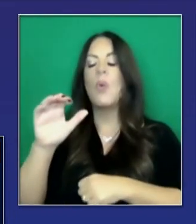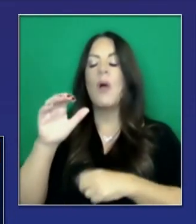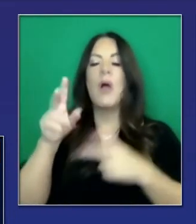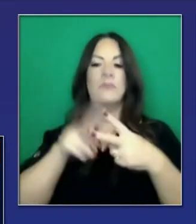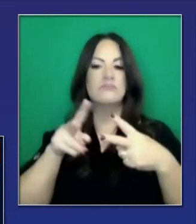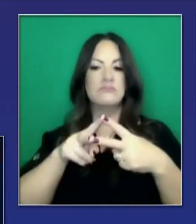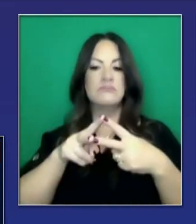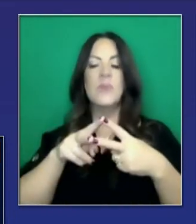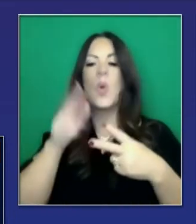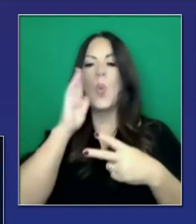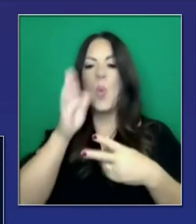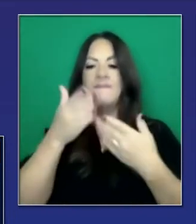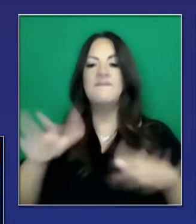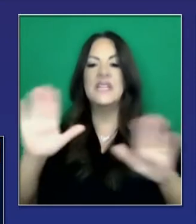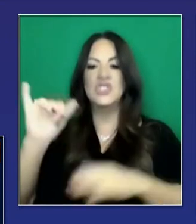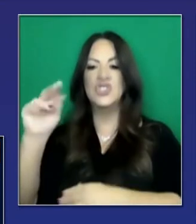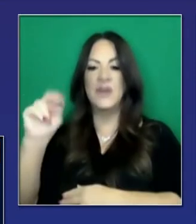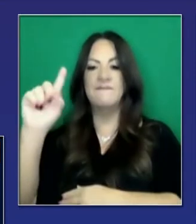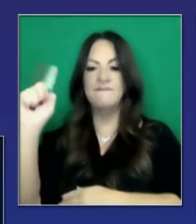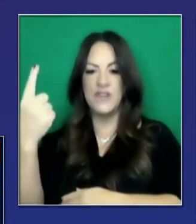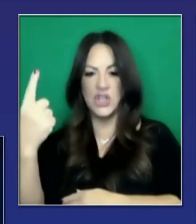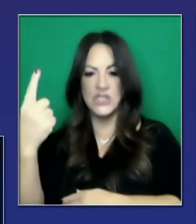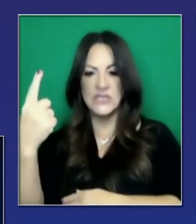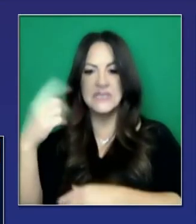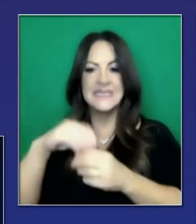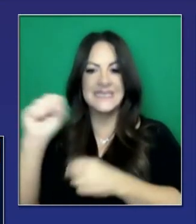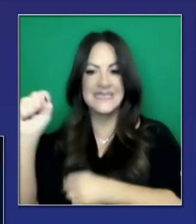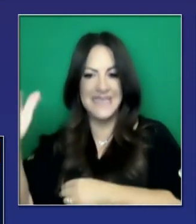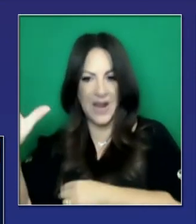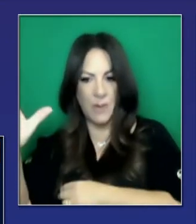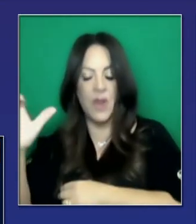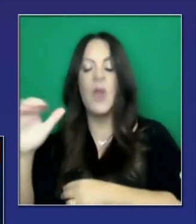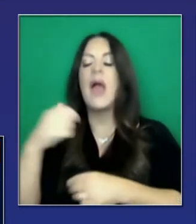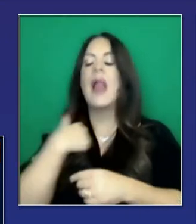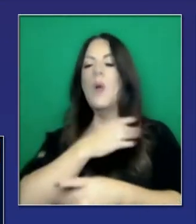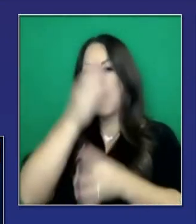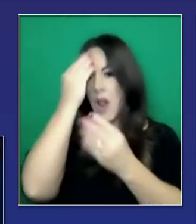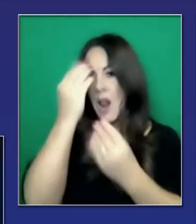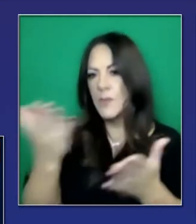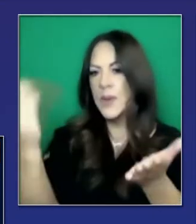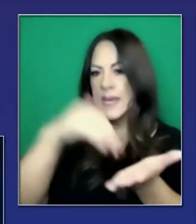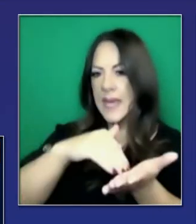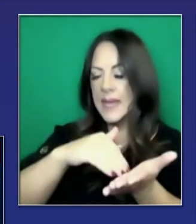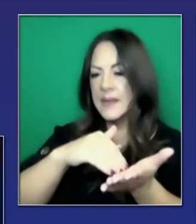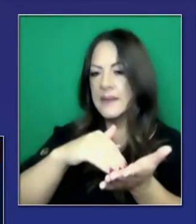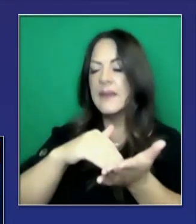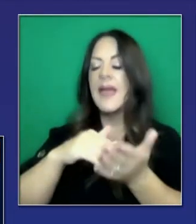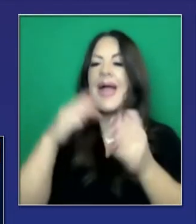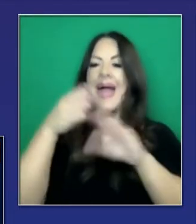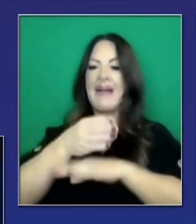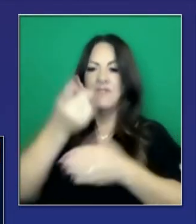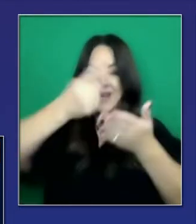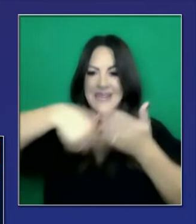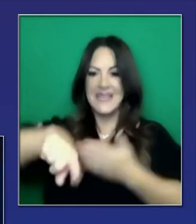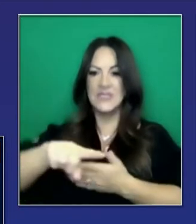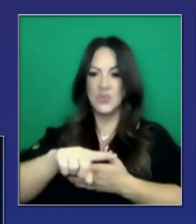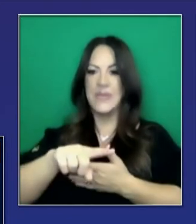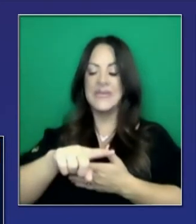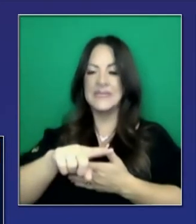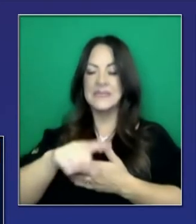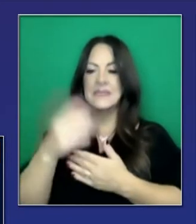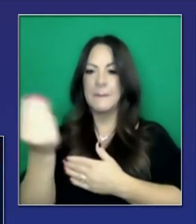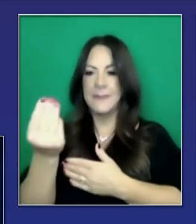en casa de tres semanas. Pararán el primero de enero. En Sacramento les haremos una reseña después del primero del año.